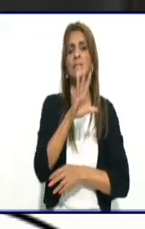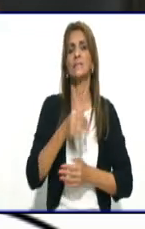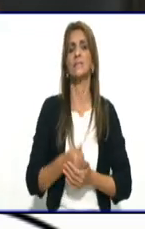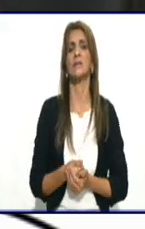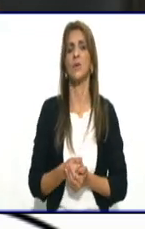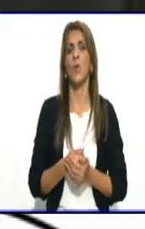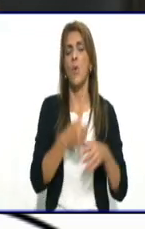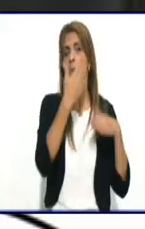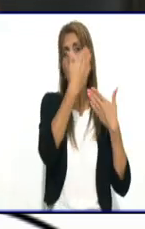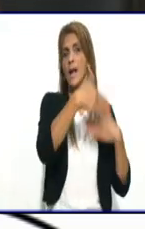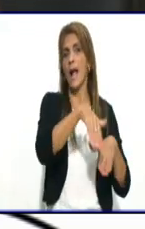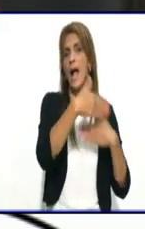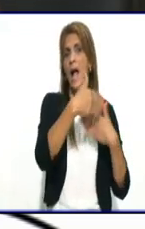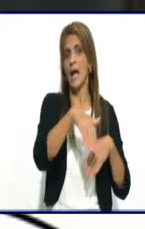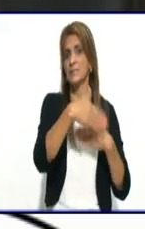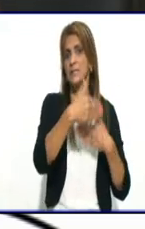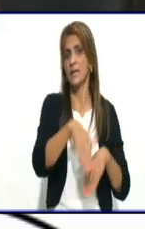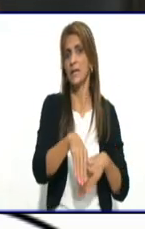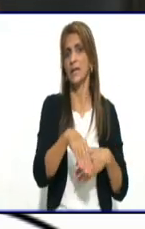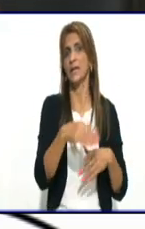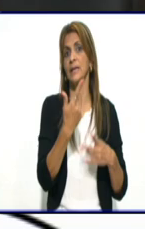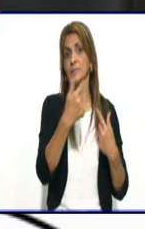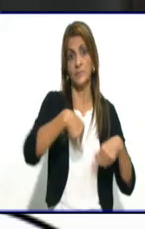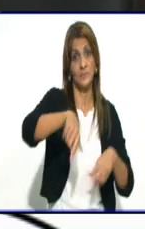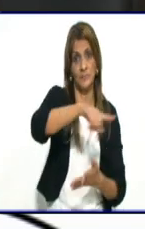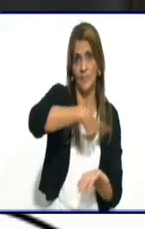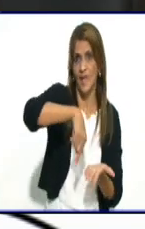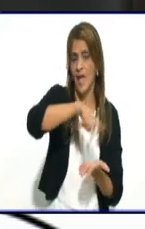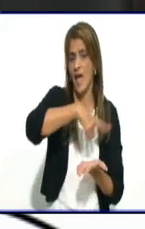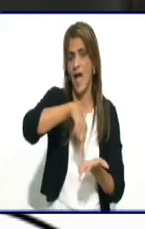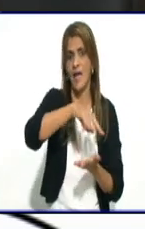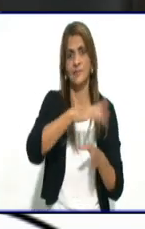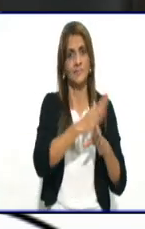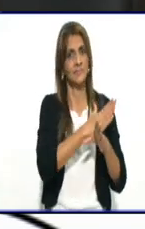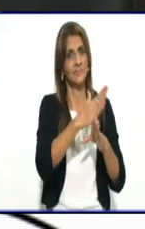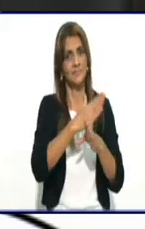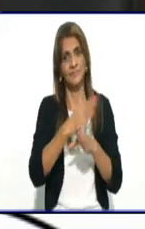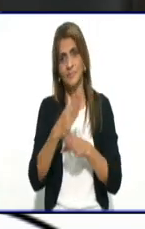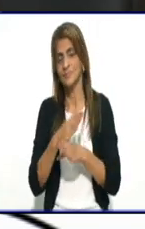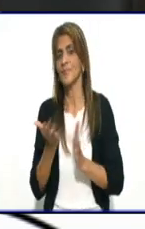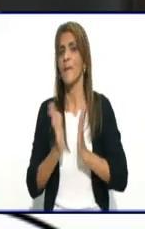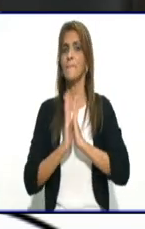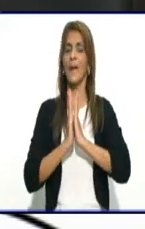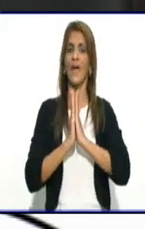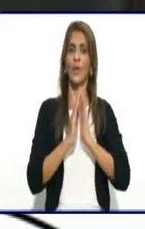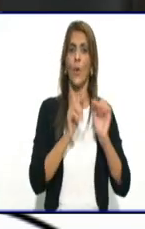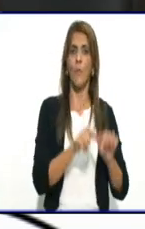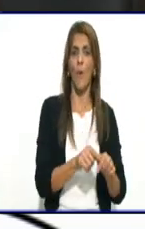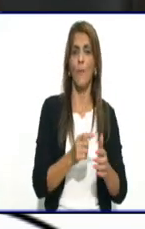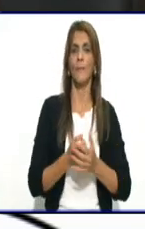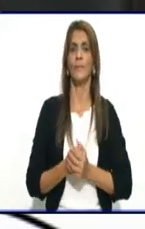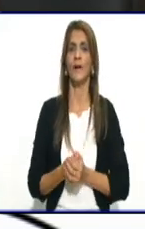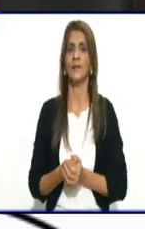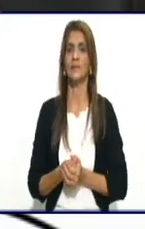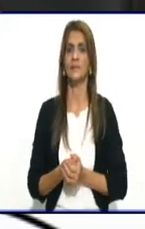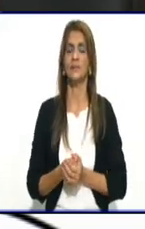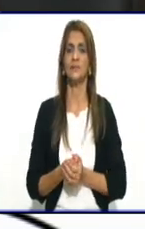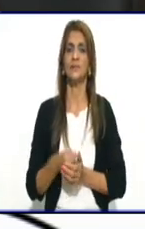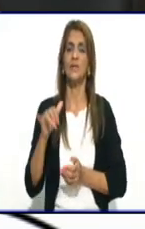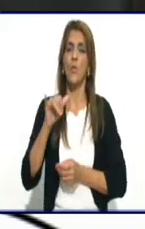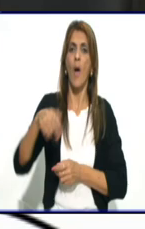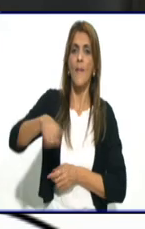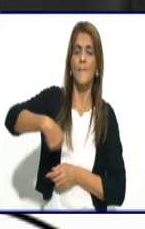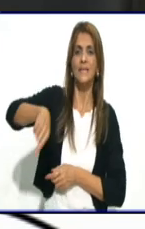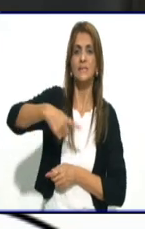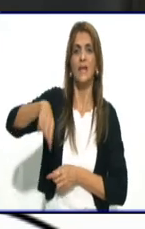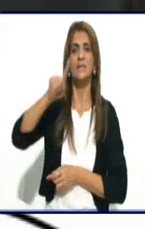Mariana Grajales, Seren Meriño, Francisco Rosales y Reinerio Rodríguez. Y estamos hablando de la manzana